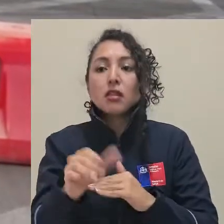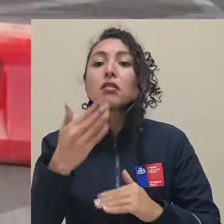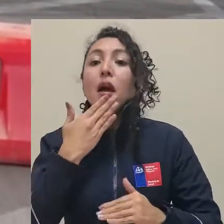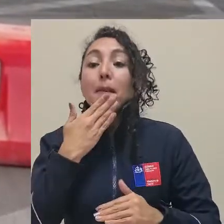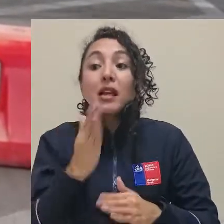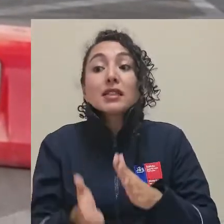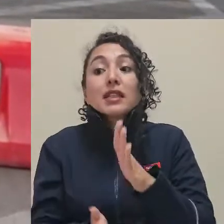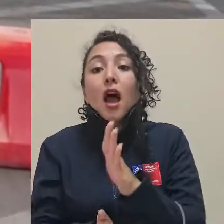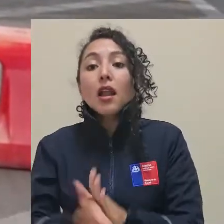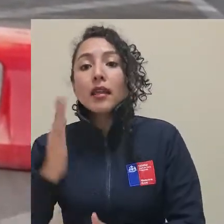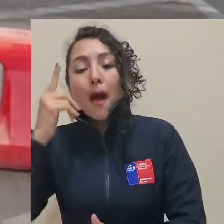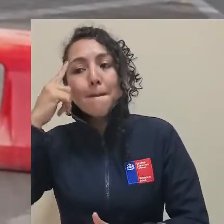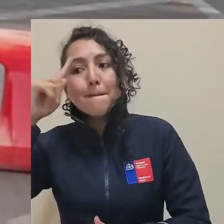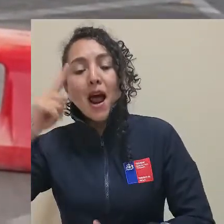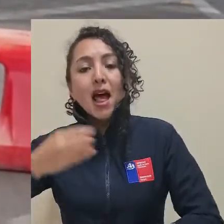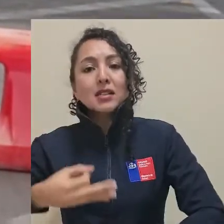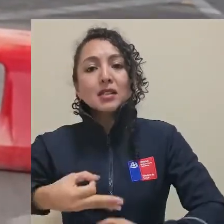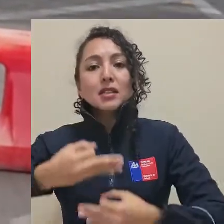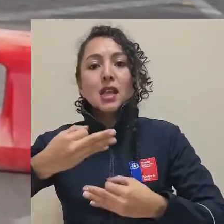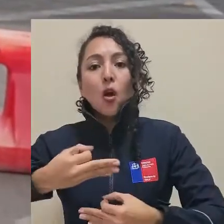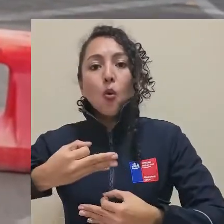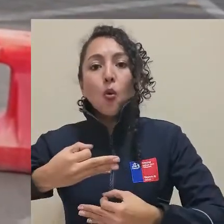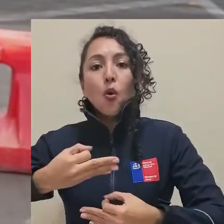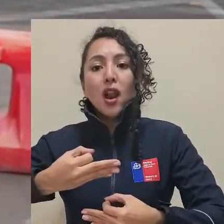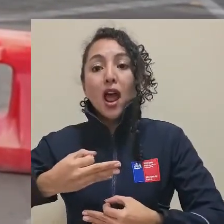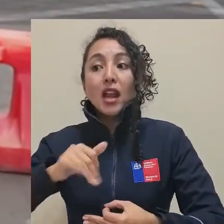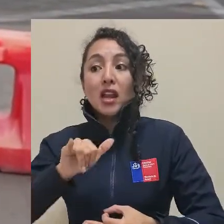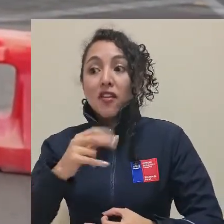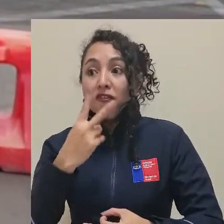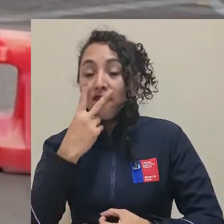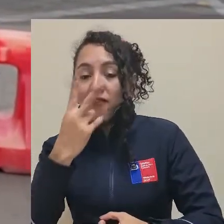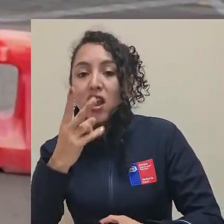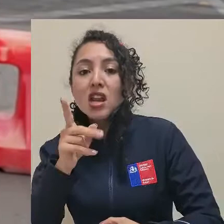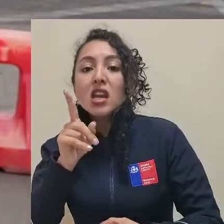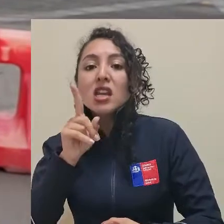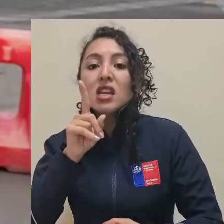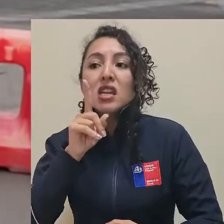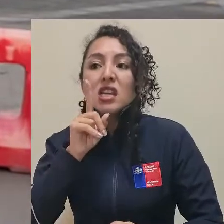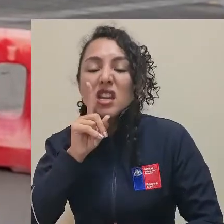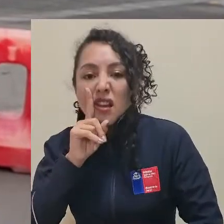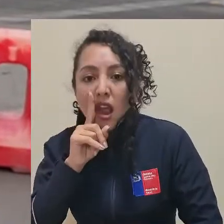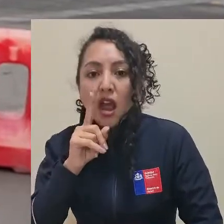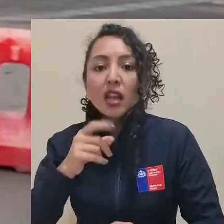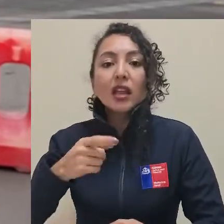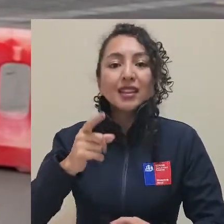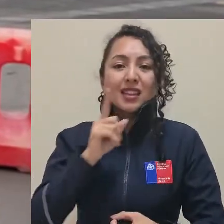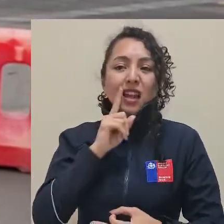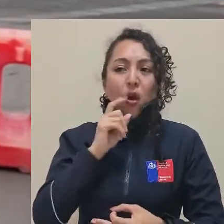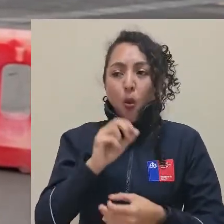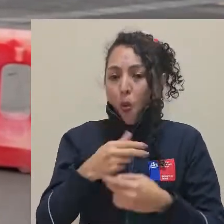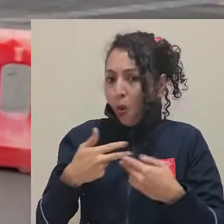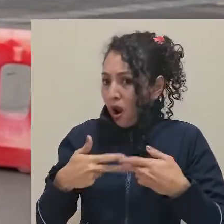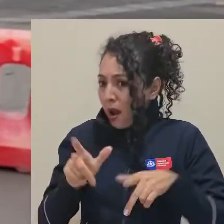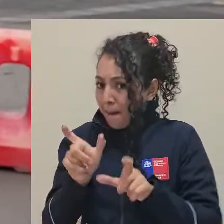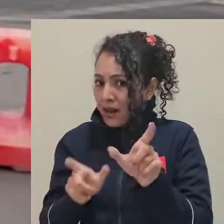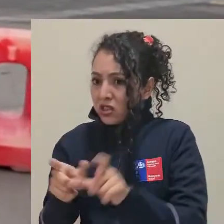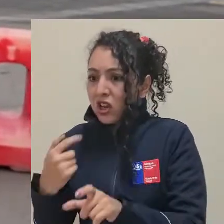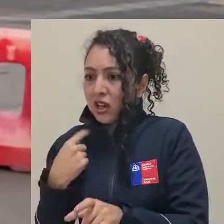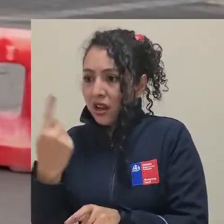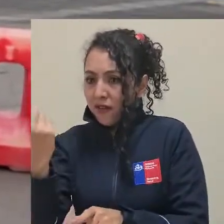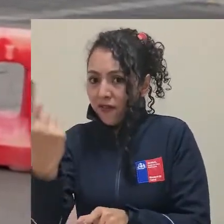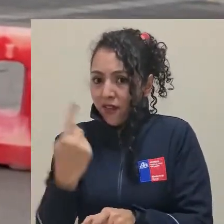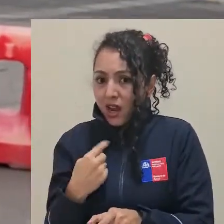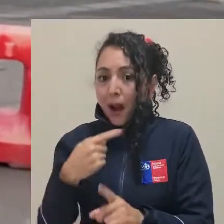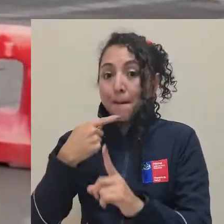de salida para poder asegurar y detectar de una manera oportuna y eficiente cualquier persona